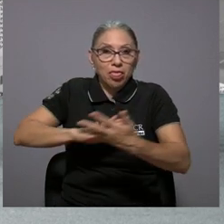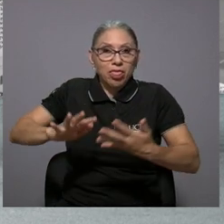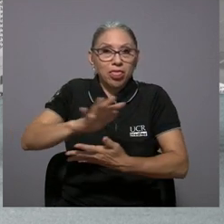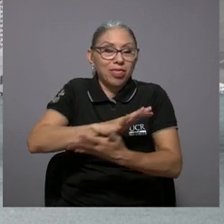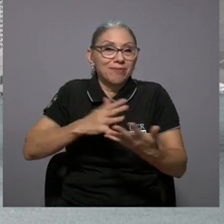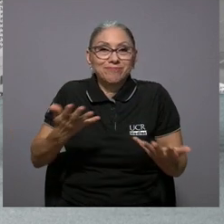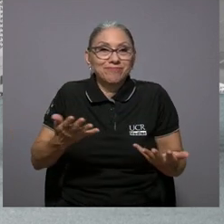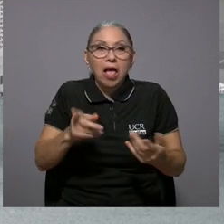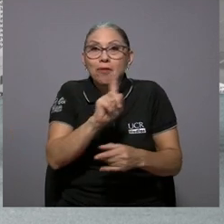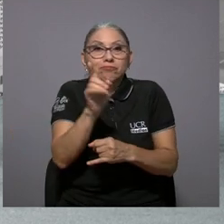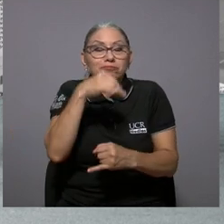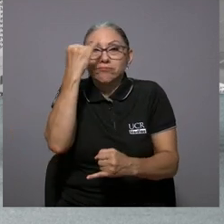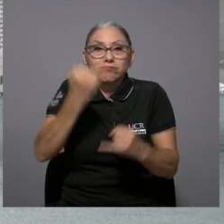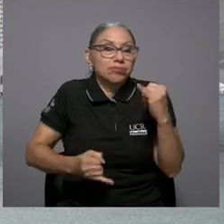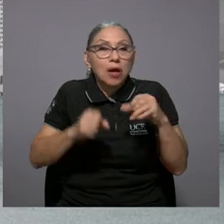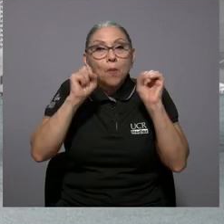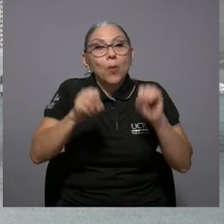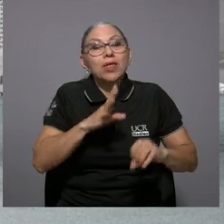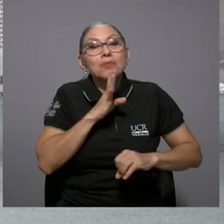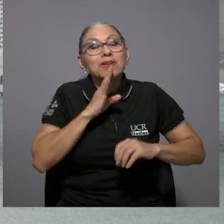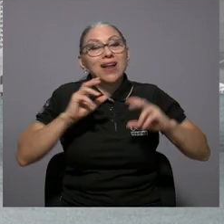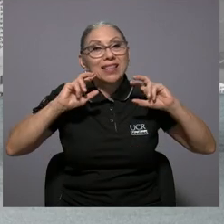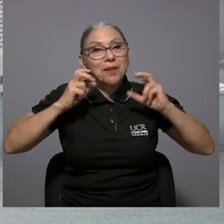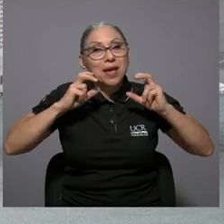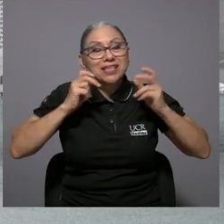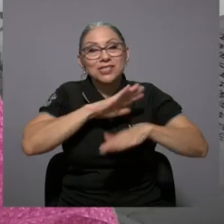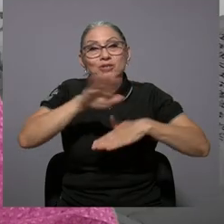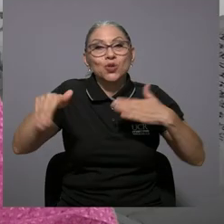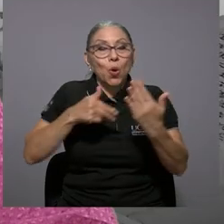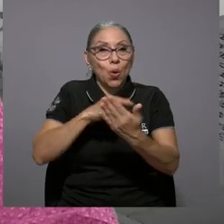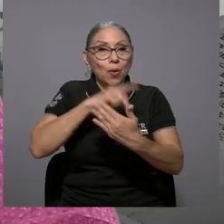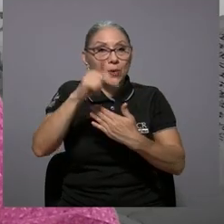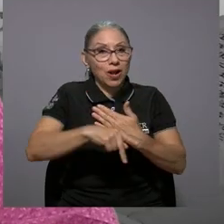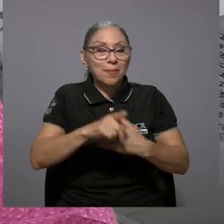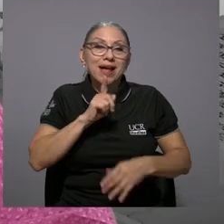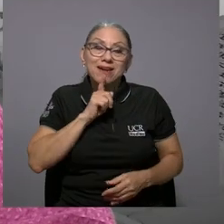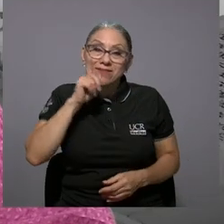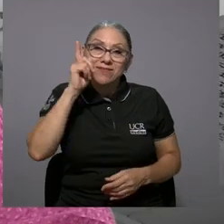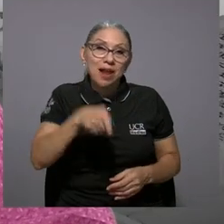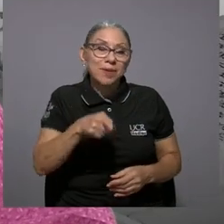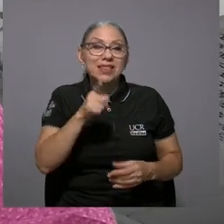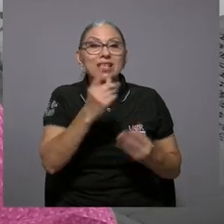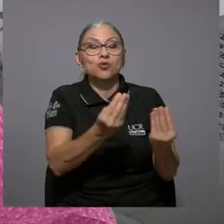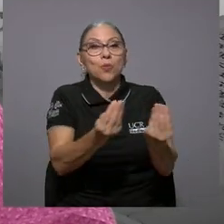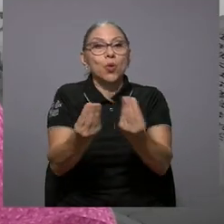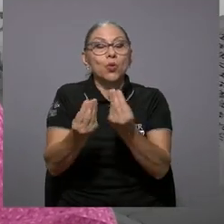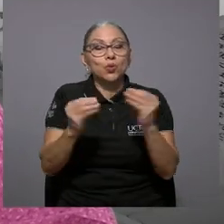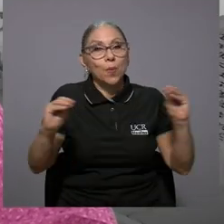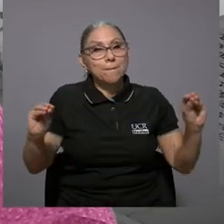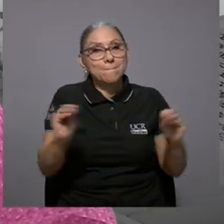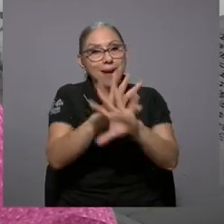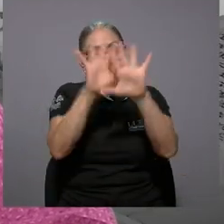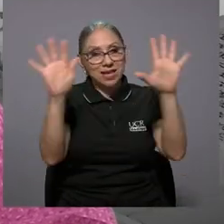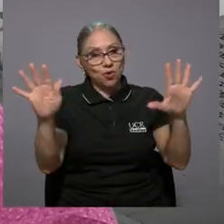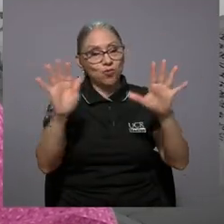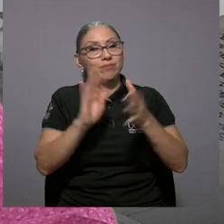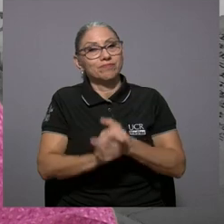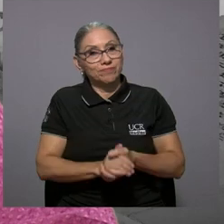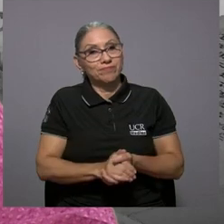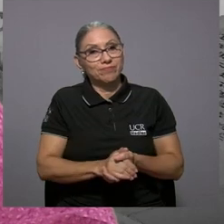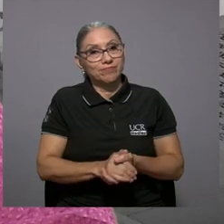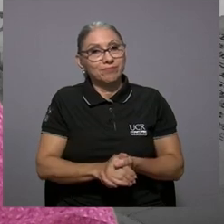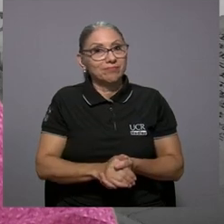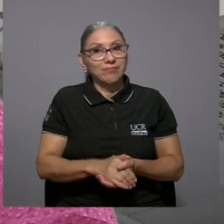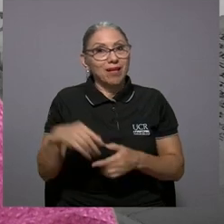mezclas culinarias y es inagotable podríamos hablar del maíz todo el programa porque realmente